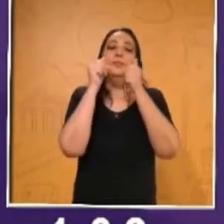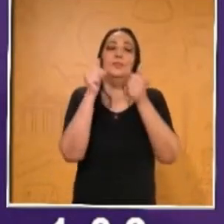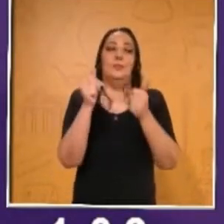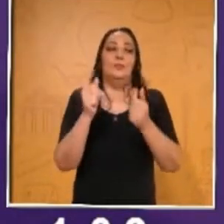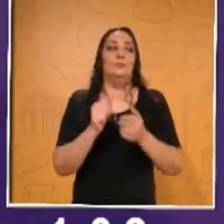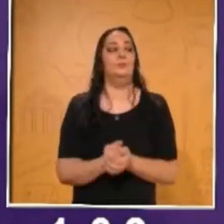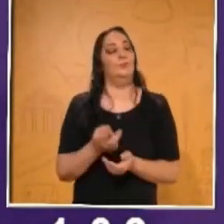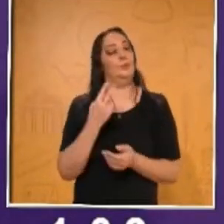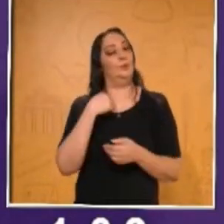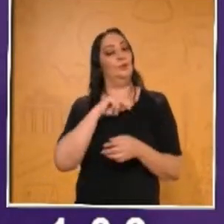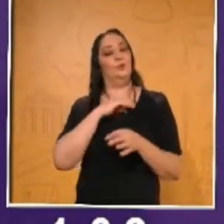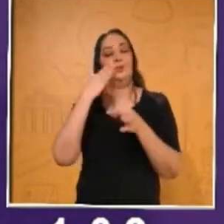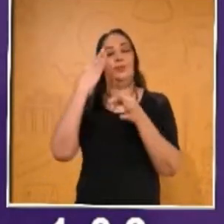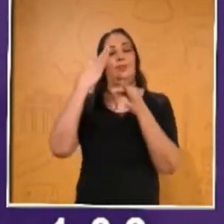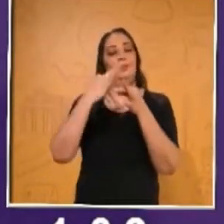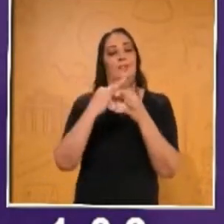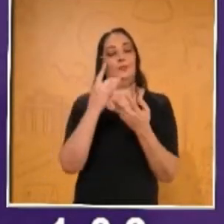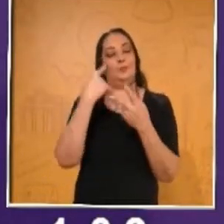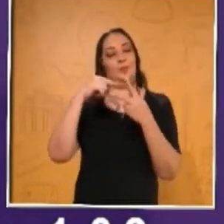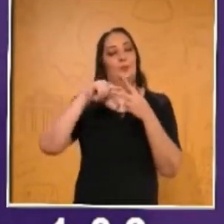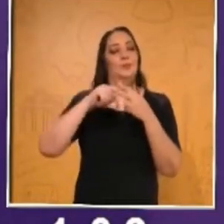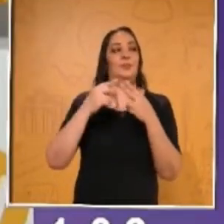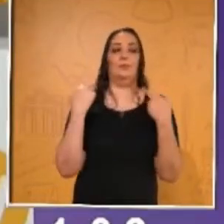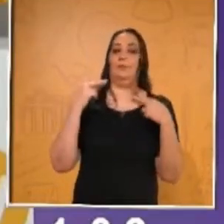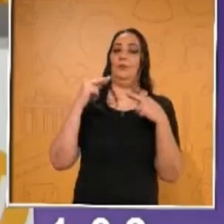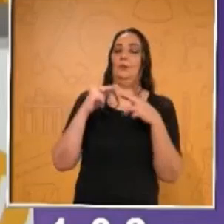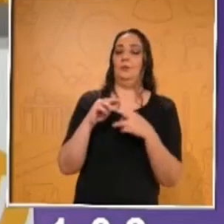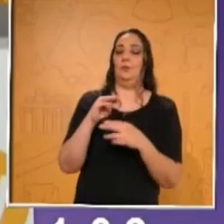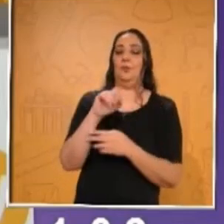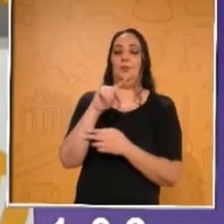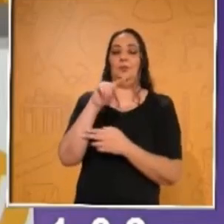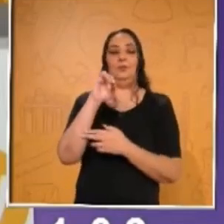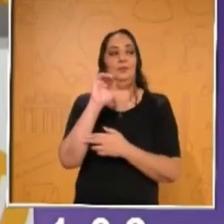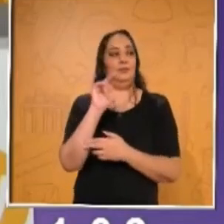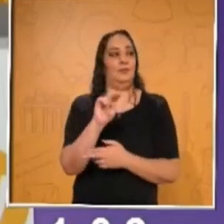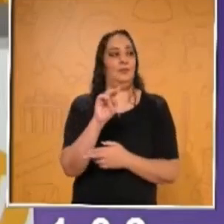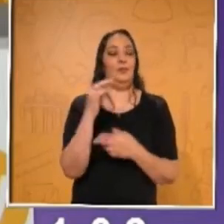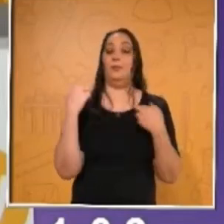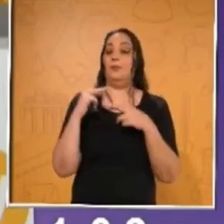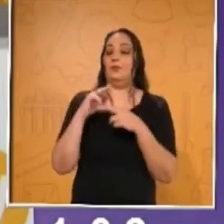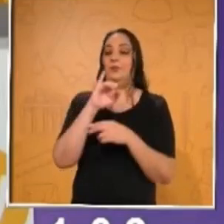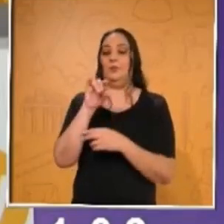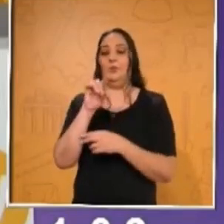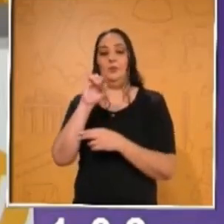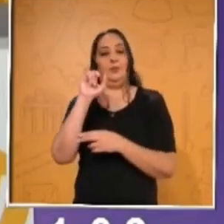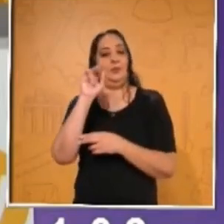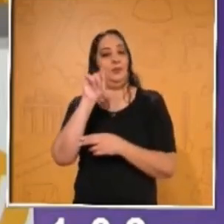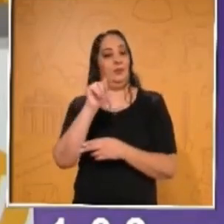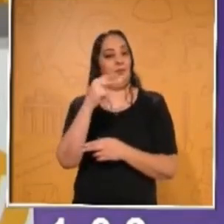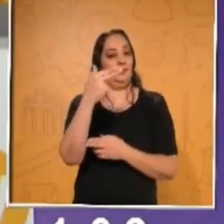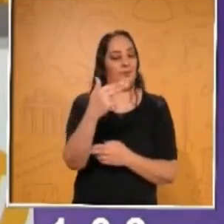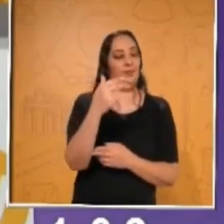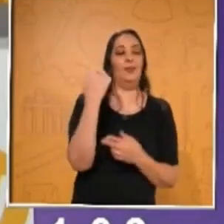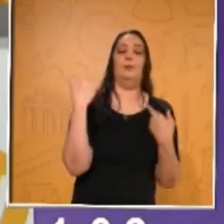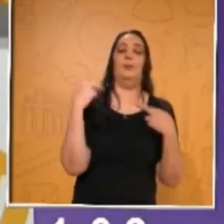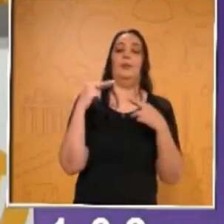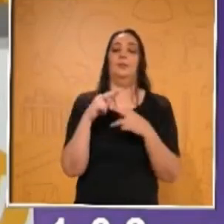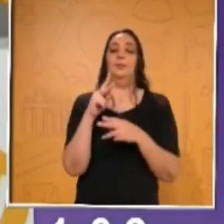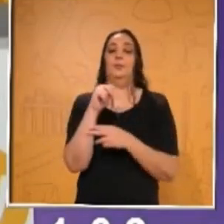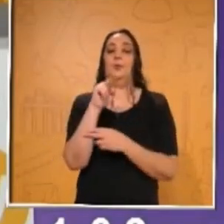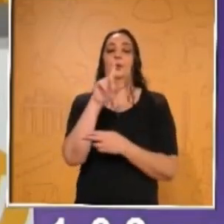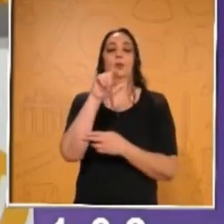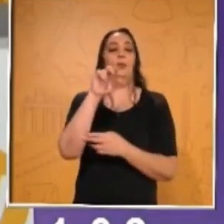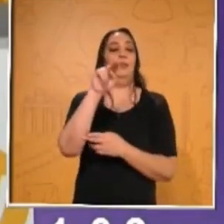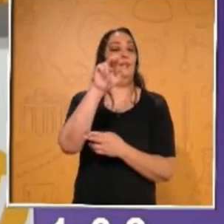Estamos listos para empezar, maestro Martín Cázares, maestra Judith Zarate y la maestra Paulina Rubio. les damos la